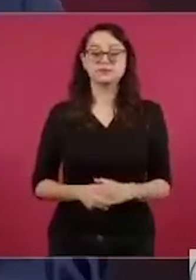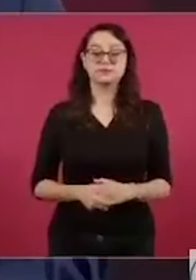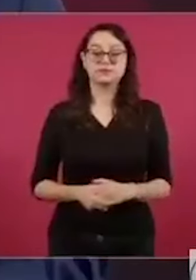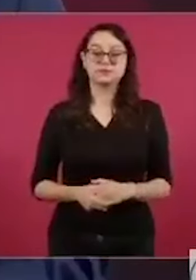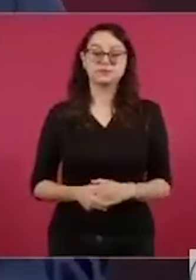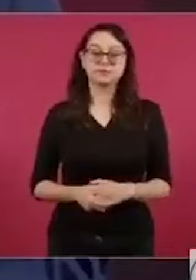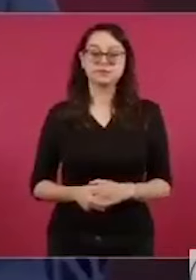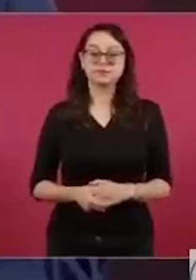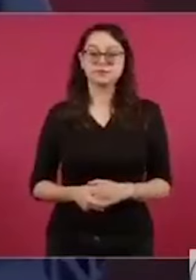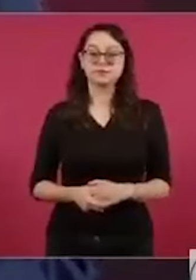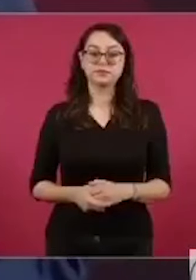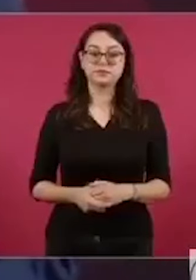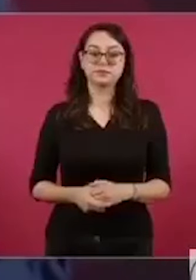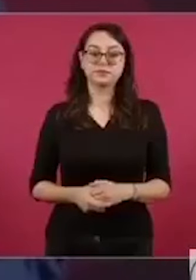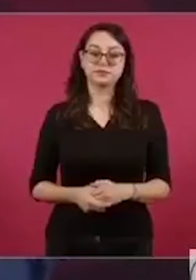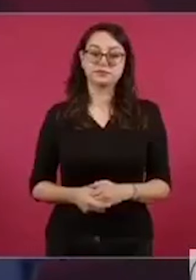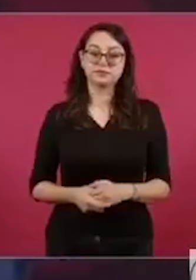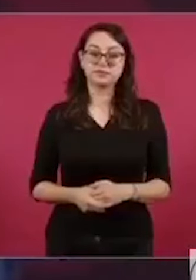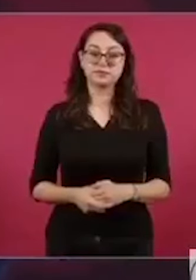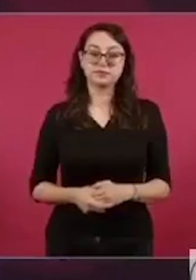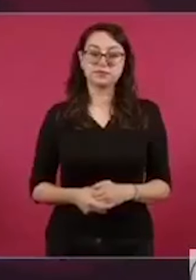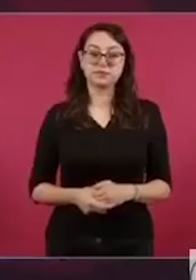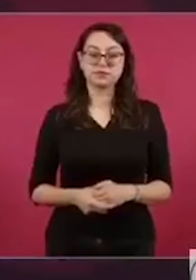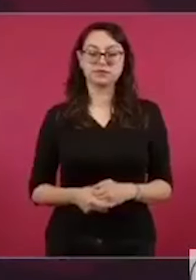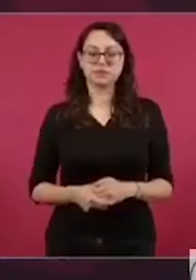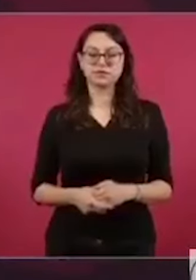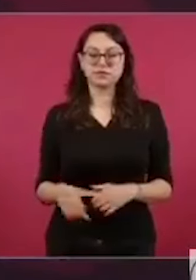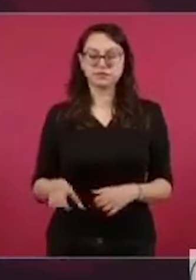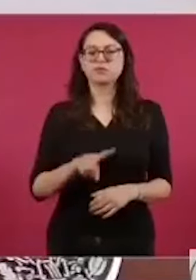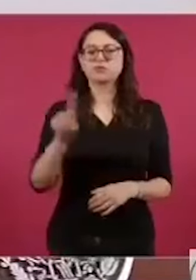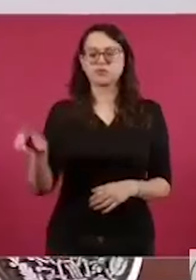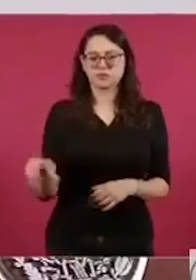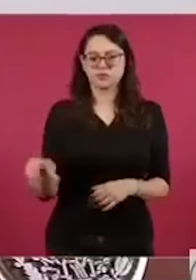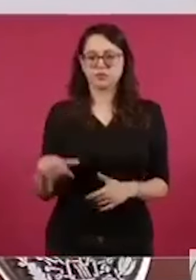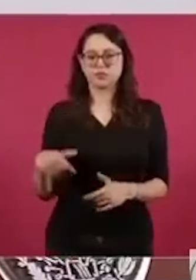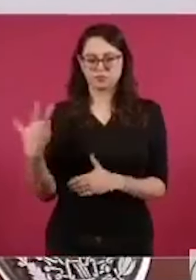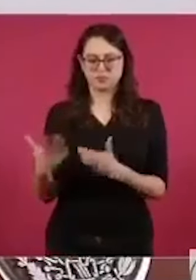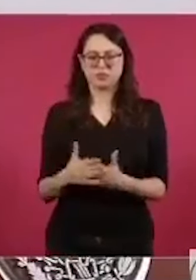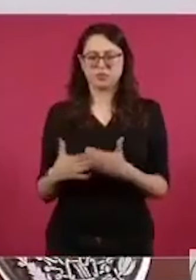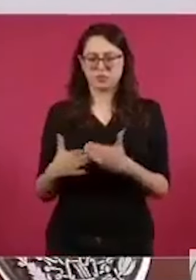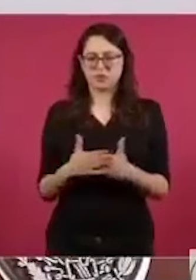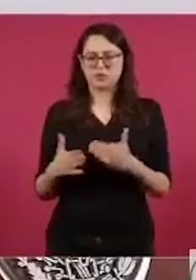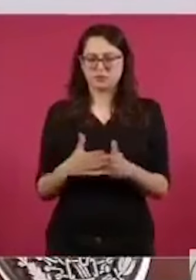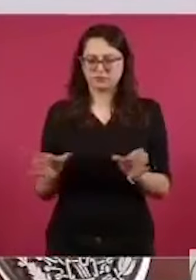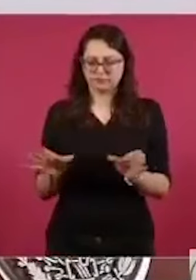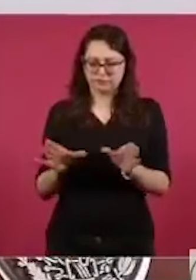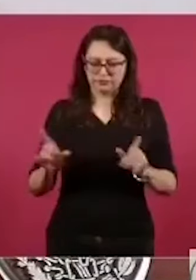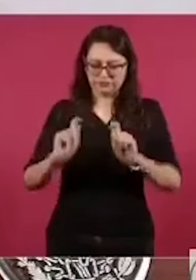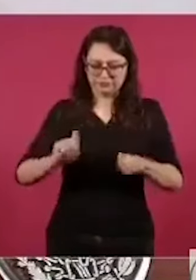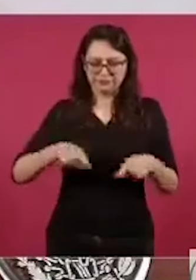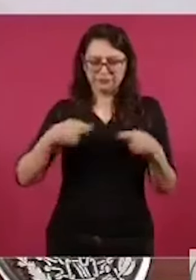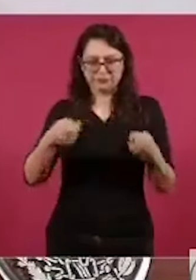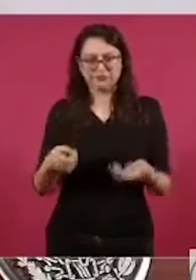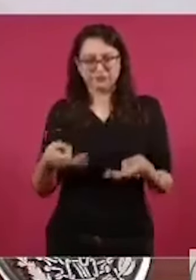falta la ceremonia oficial, pero ya se llevó a cabo